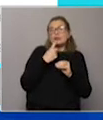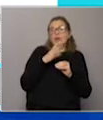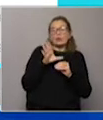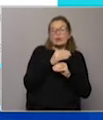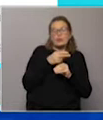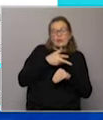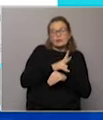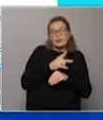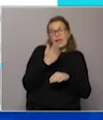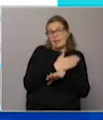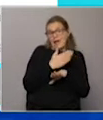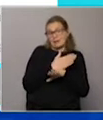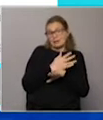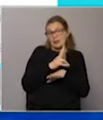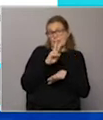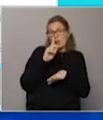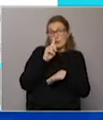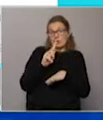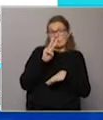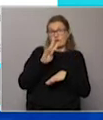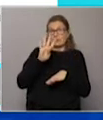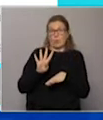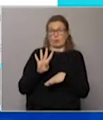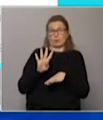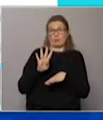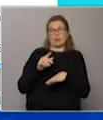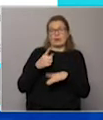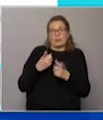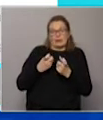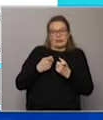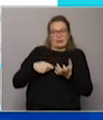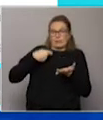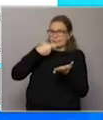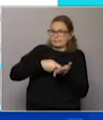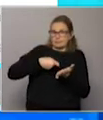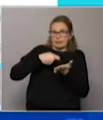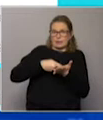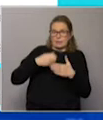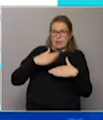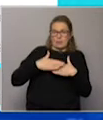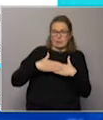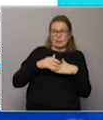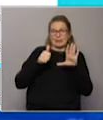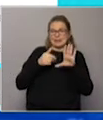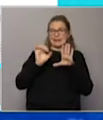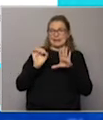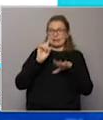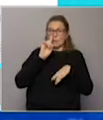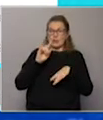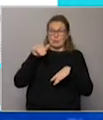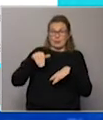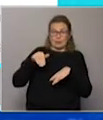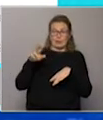los vencimientos que tenían de acá a 2024 que generaban una necesidad de financiar aproximadamente 60 mil millones de dólares.